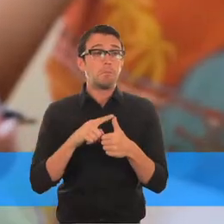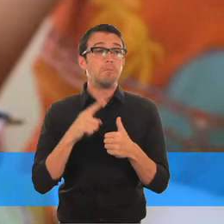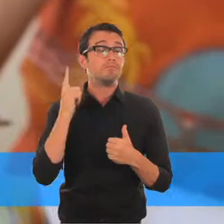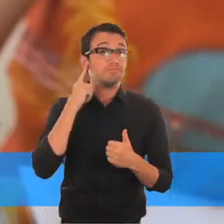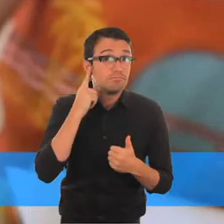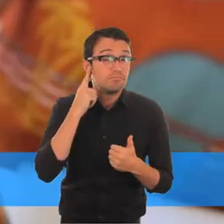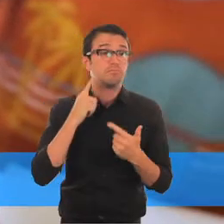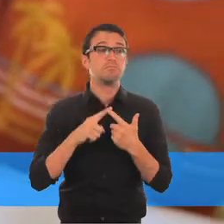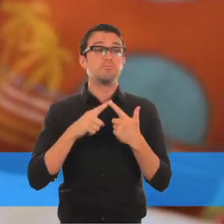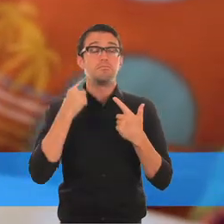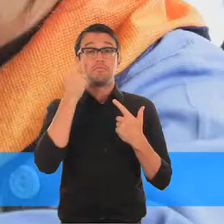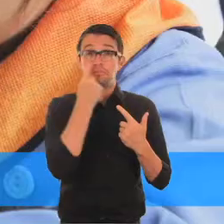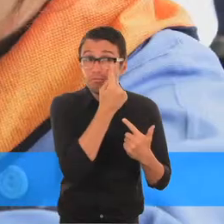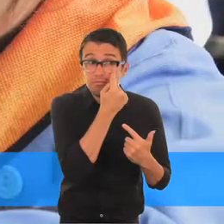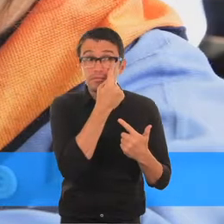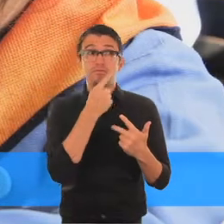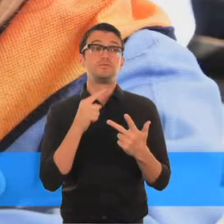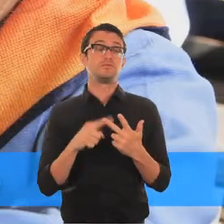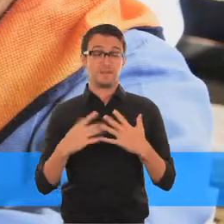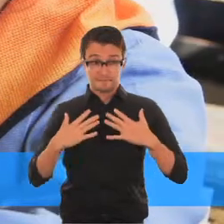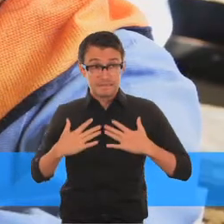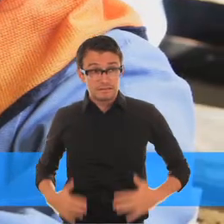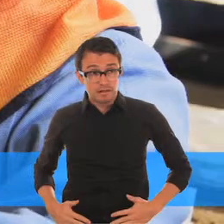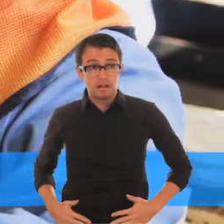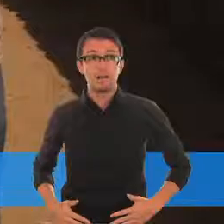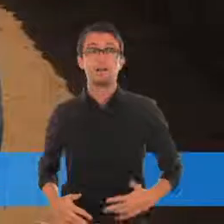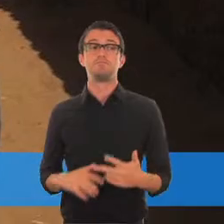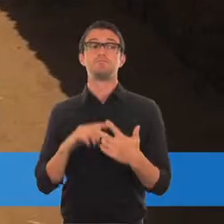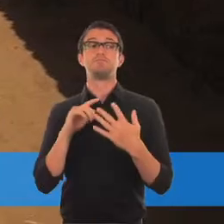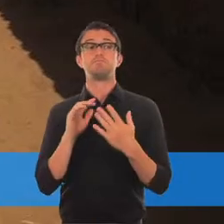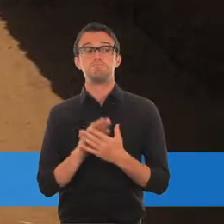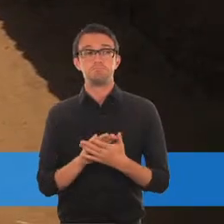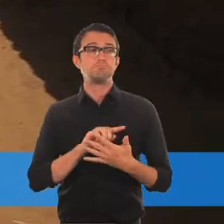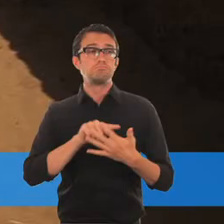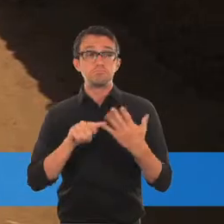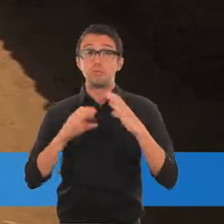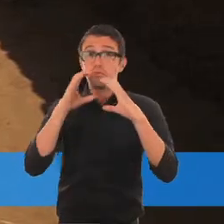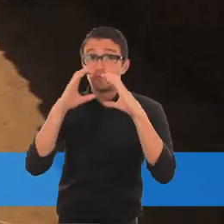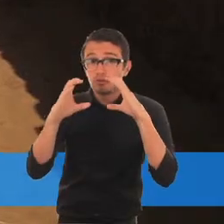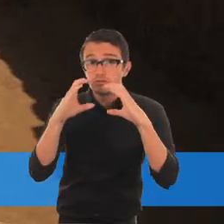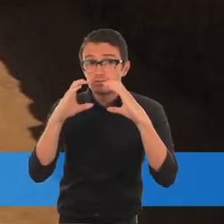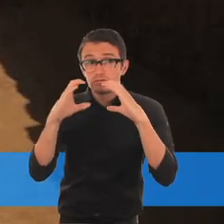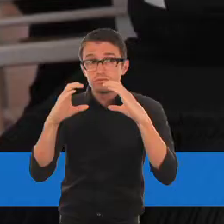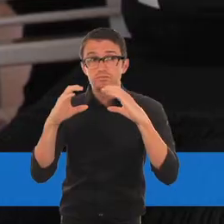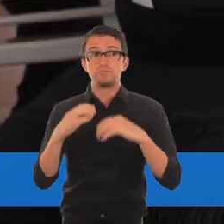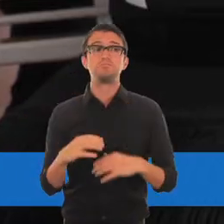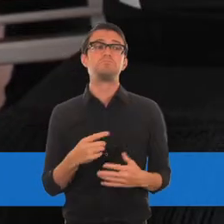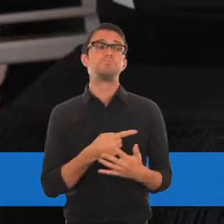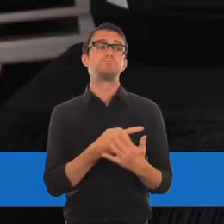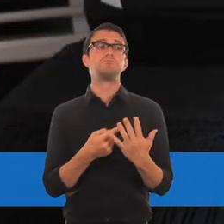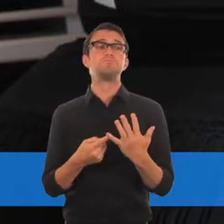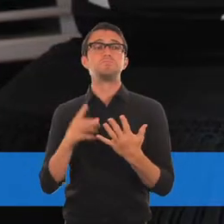tienen limitaciones auditivas. Niño con sordera en la escuela. Visuales. Niño con ceguera y su maestra. Físicas. Joven con muletas.